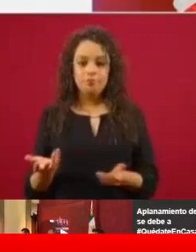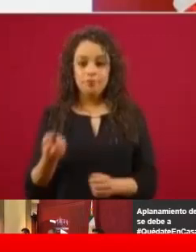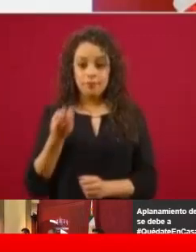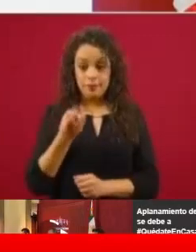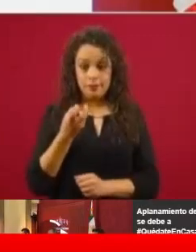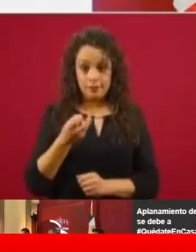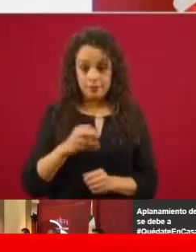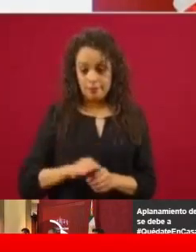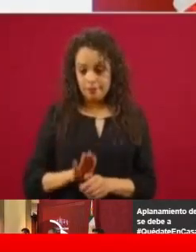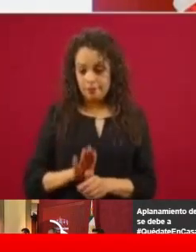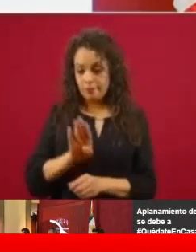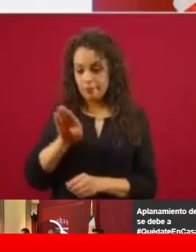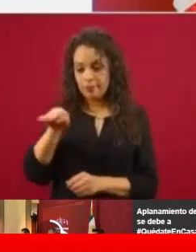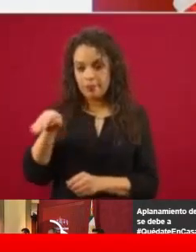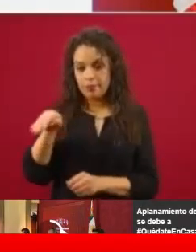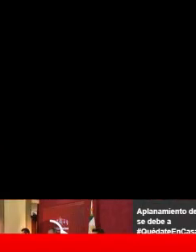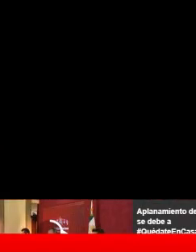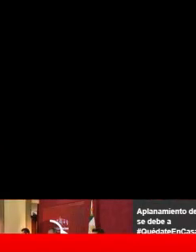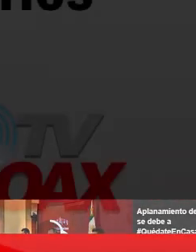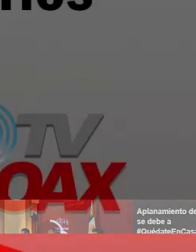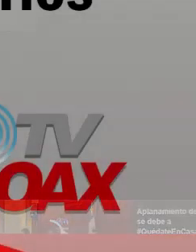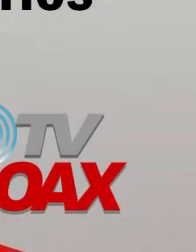y no en esta curva.